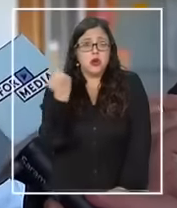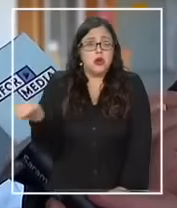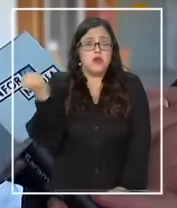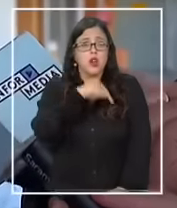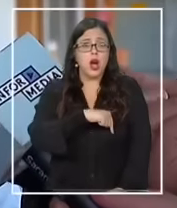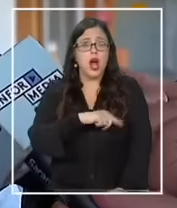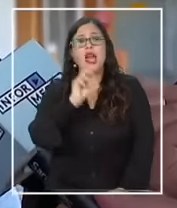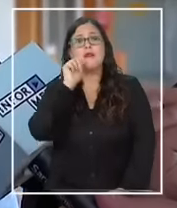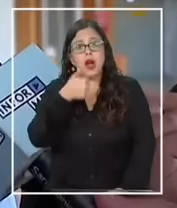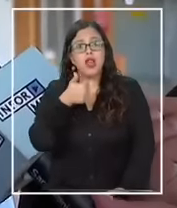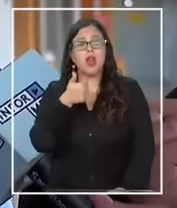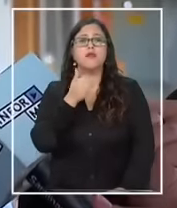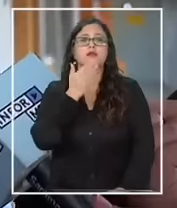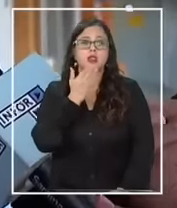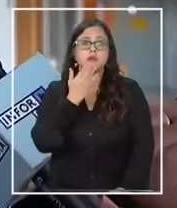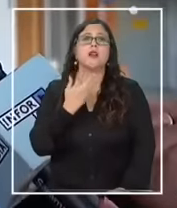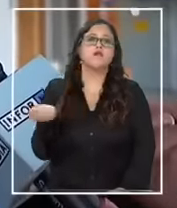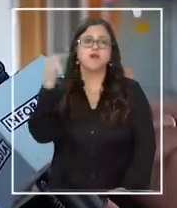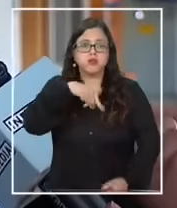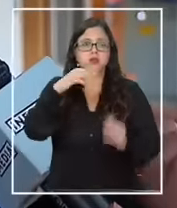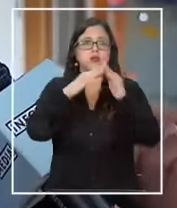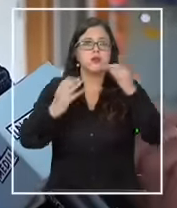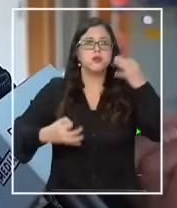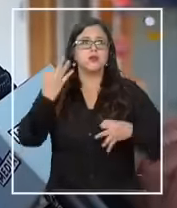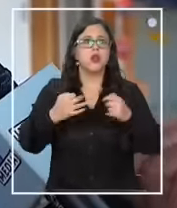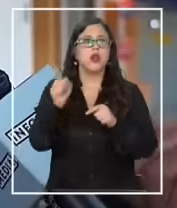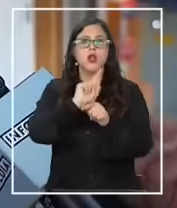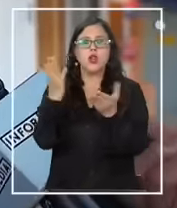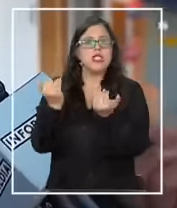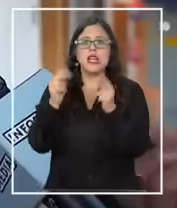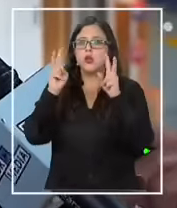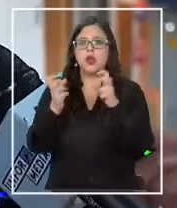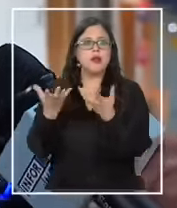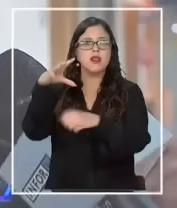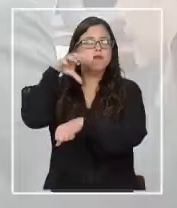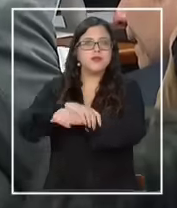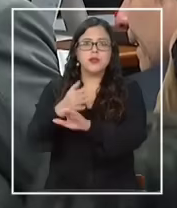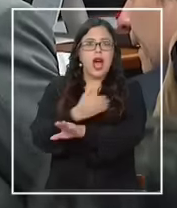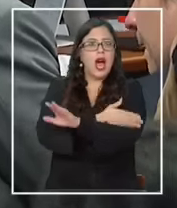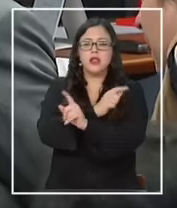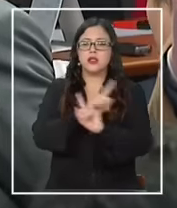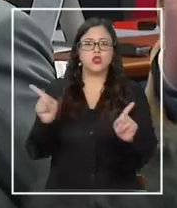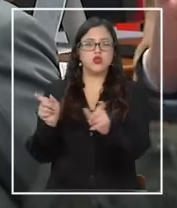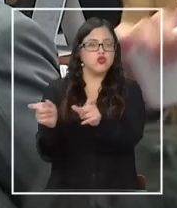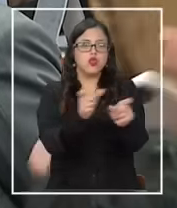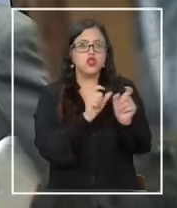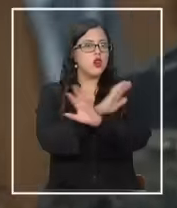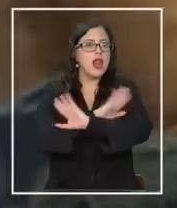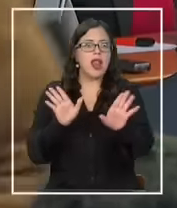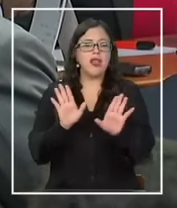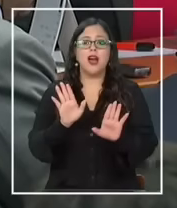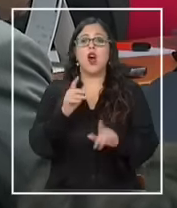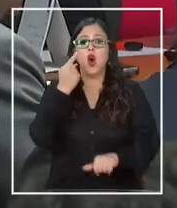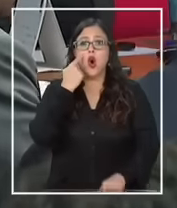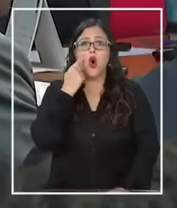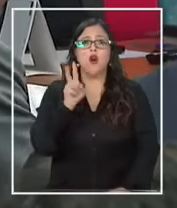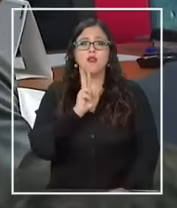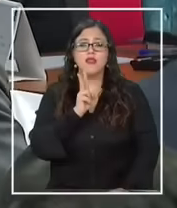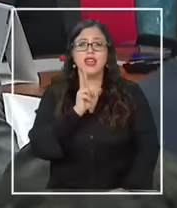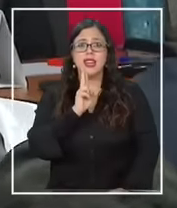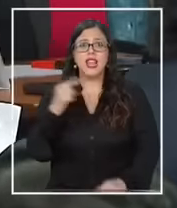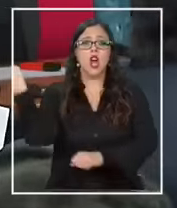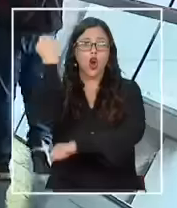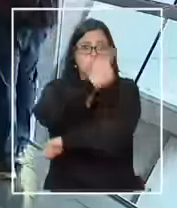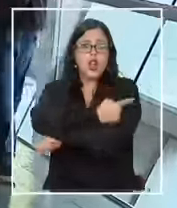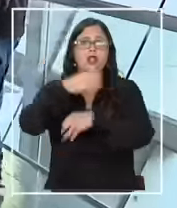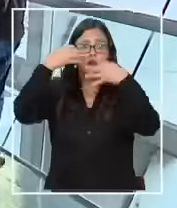volver a concurrir al tribunal. Por lo tanto, no vemos la necesidad de una medida cautelar de esa intensidad. Porque este viernes es la jornada definitiva en donde